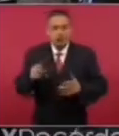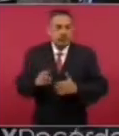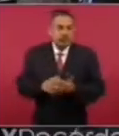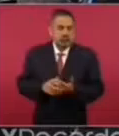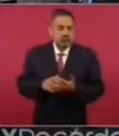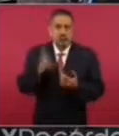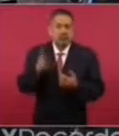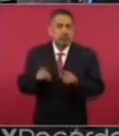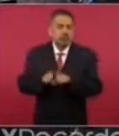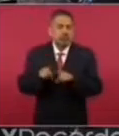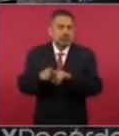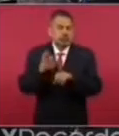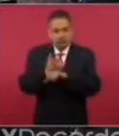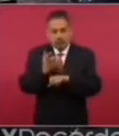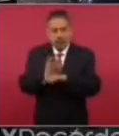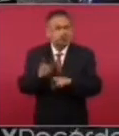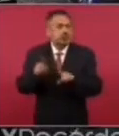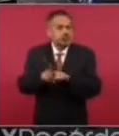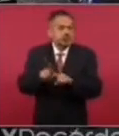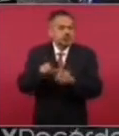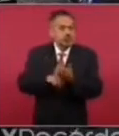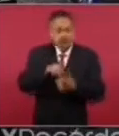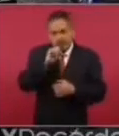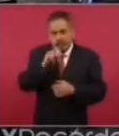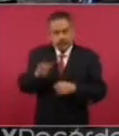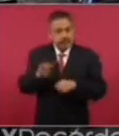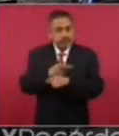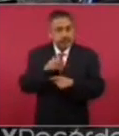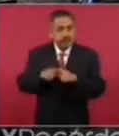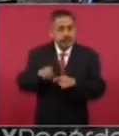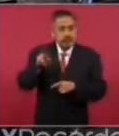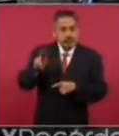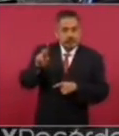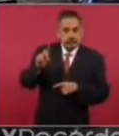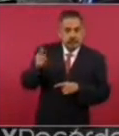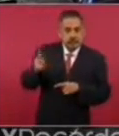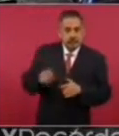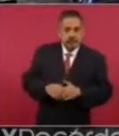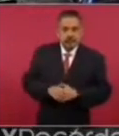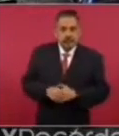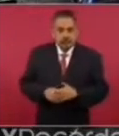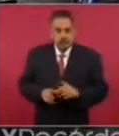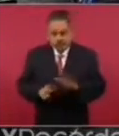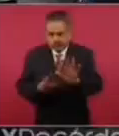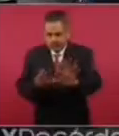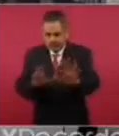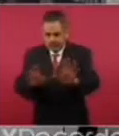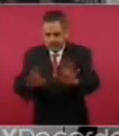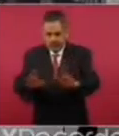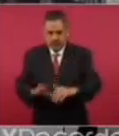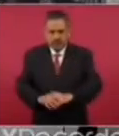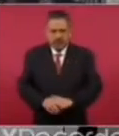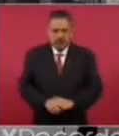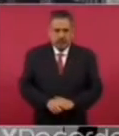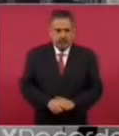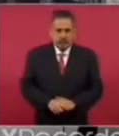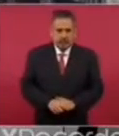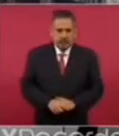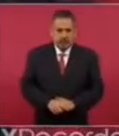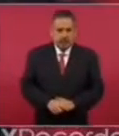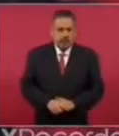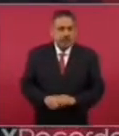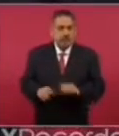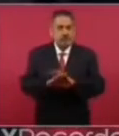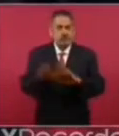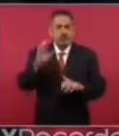estilo Estados Unidos. Es la misma situación que ha pasado con la UDG. Ya, ya, ya, ya. Gracias. Ya, ya,